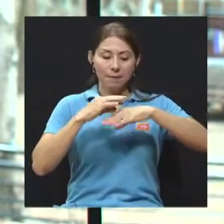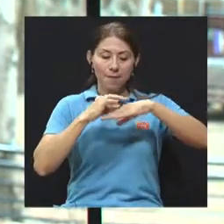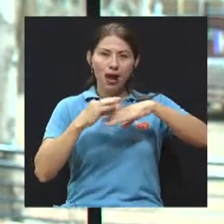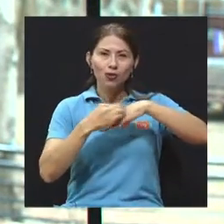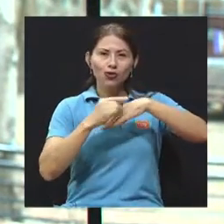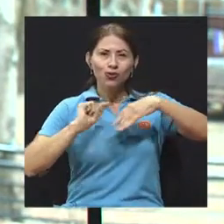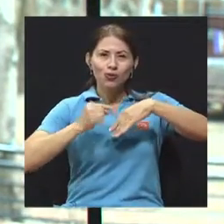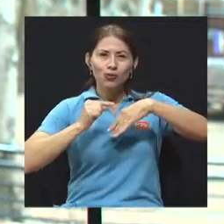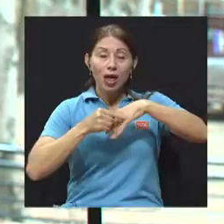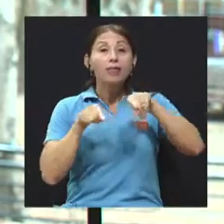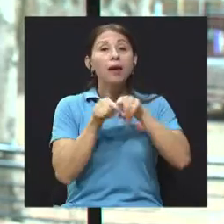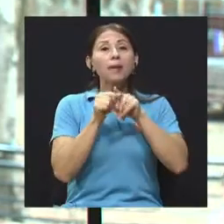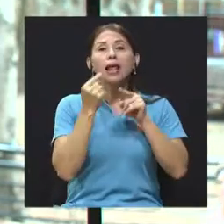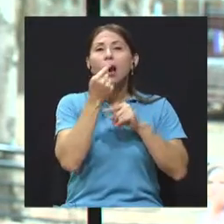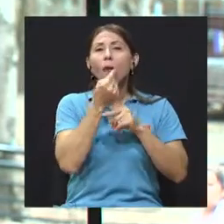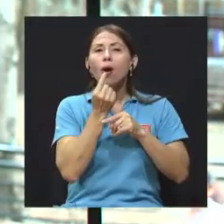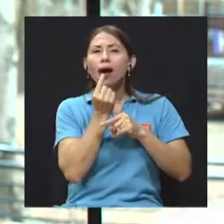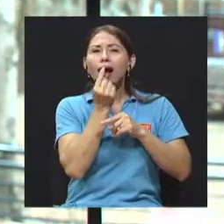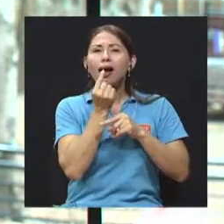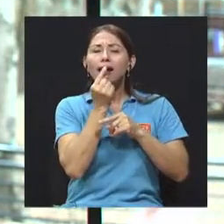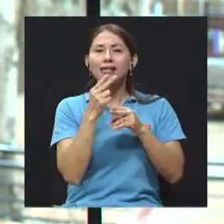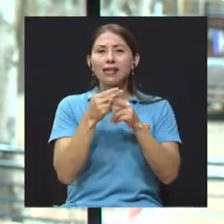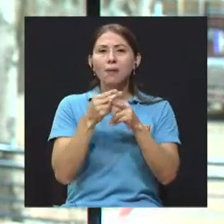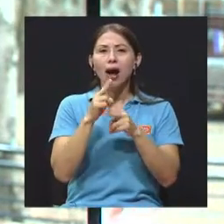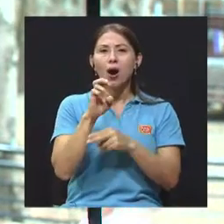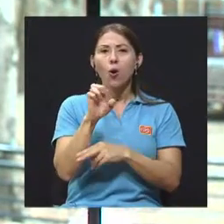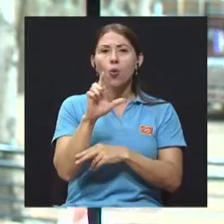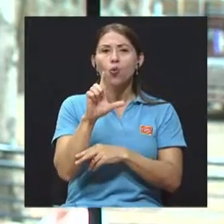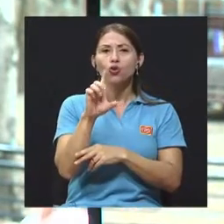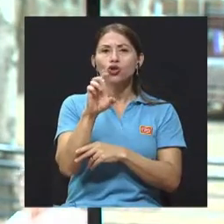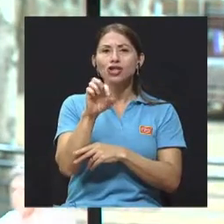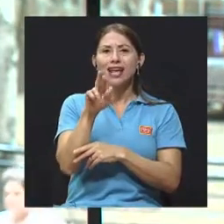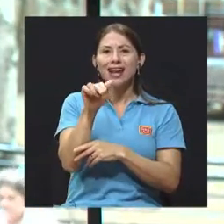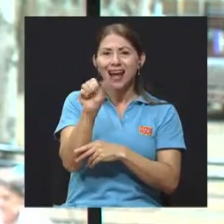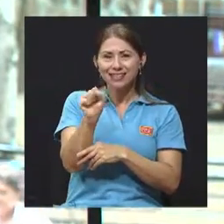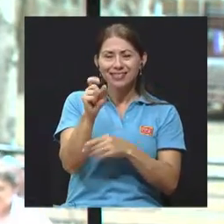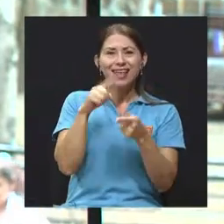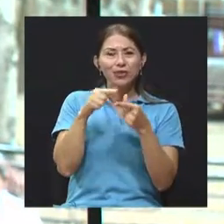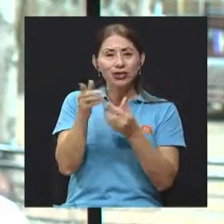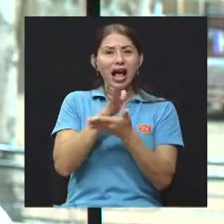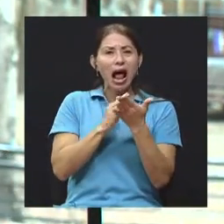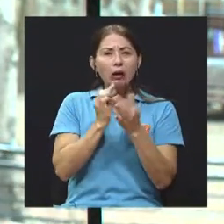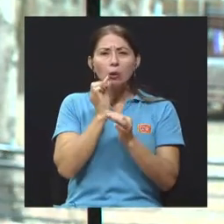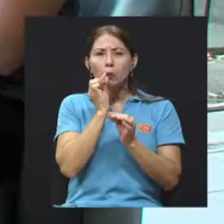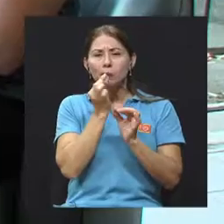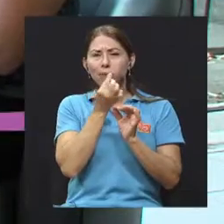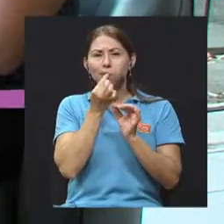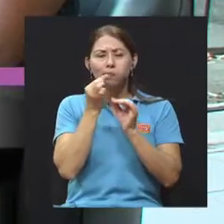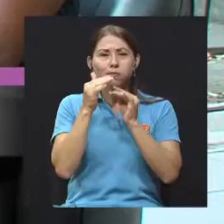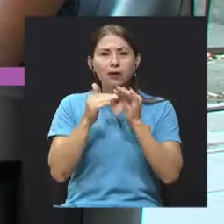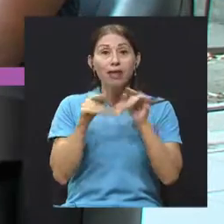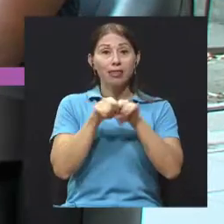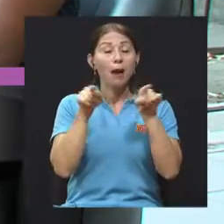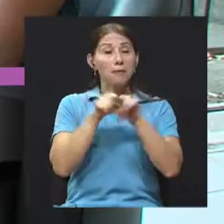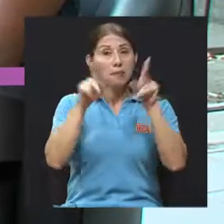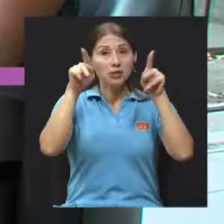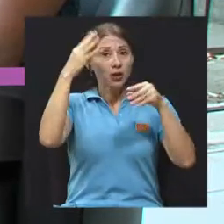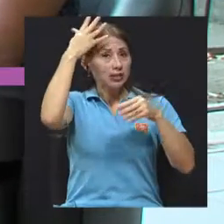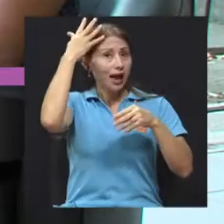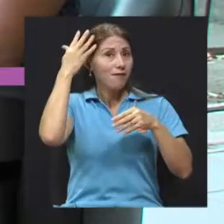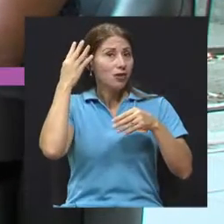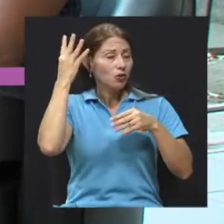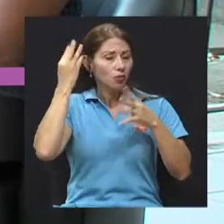lesiones en la boca que se llaman úlceras, que son como pequeñas cavitaciones, pequeñas cavidades que se hacen en la mucosa, en la boca, caída de cabello.